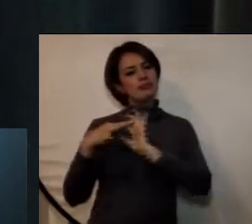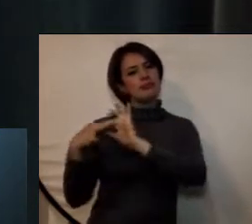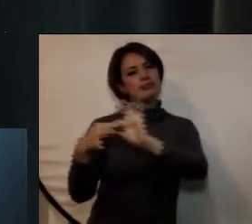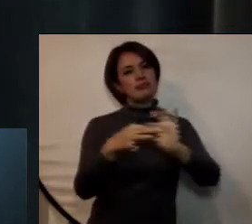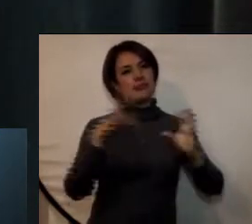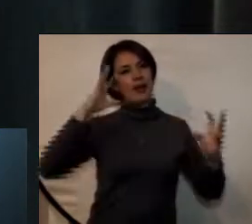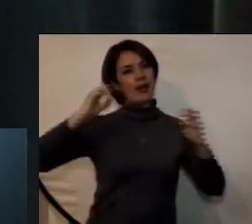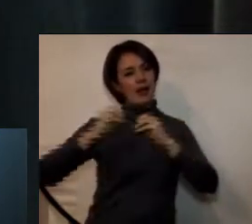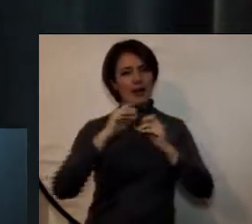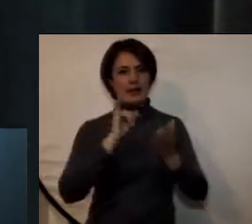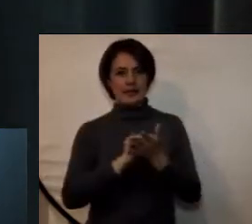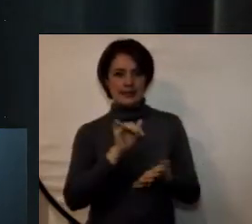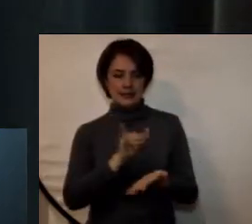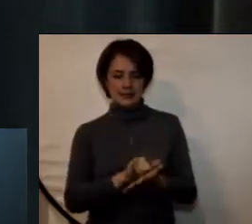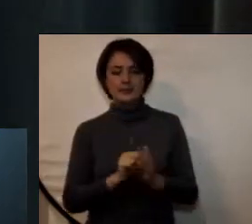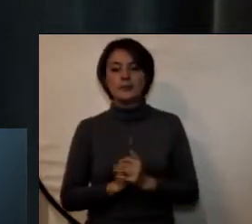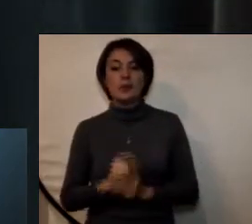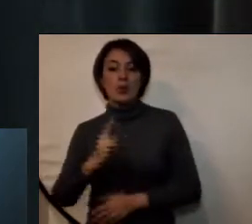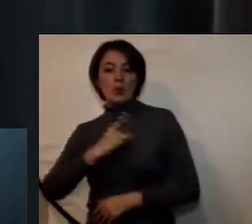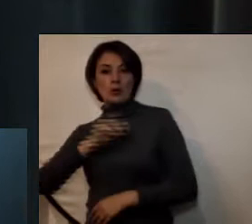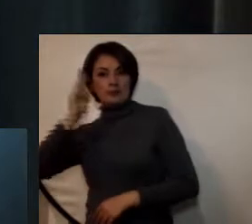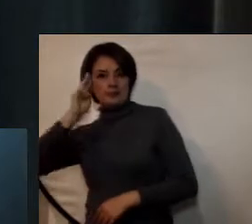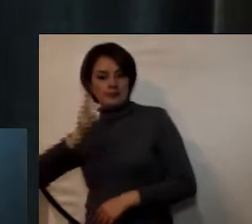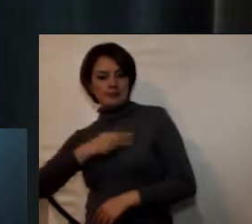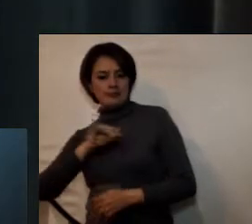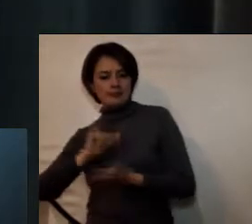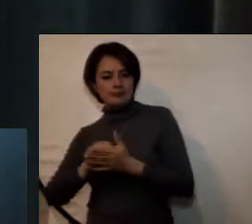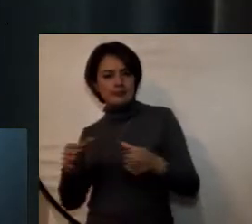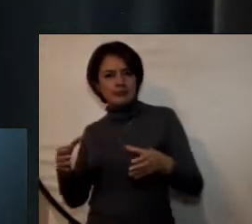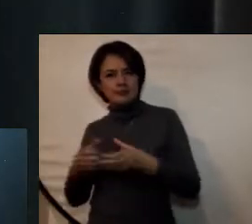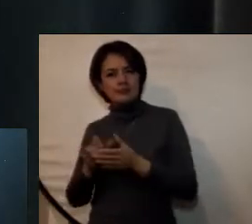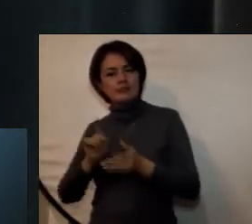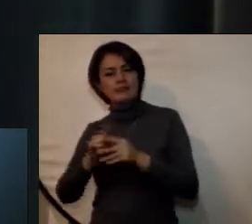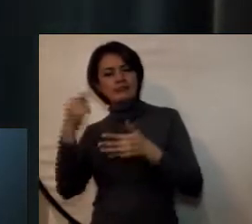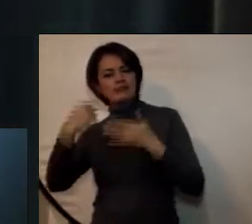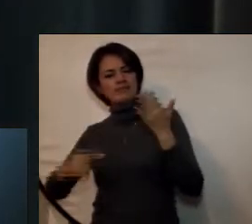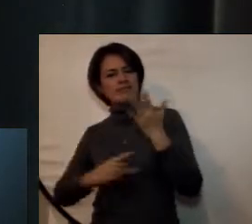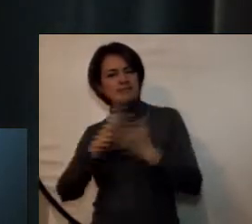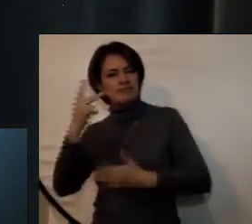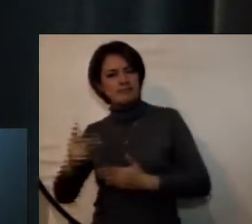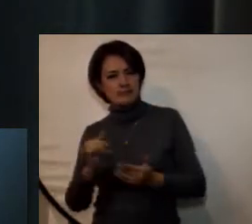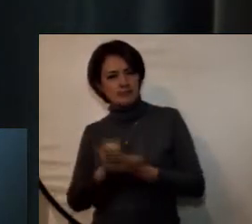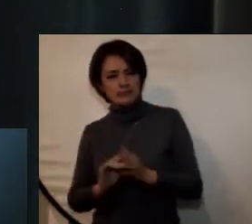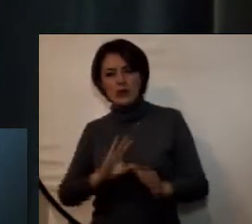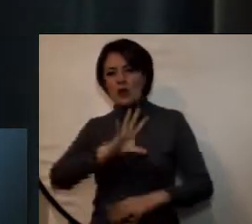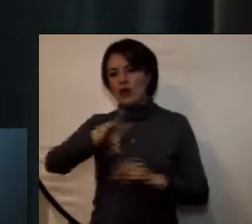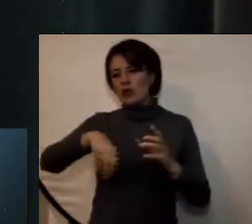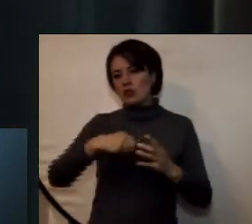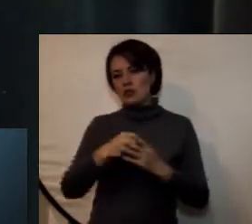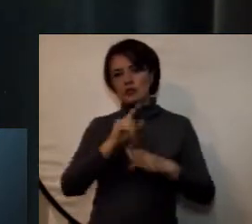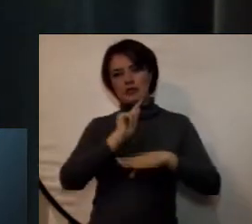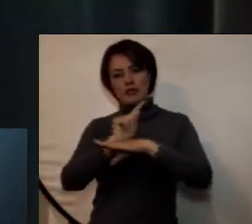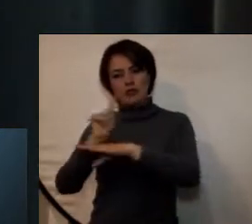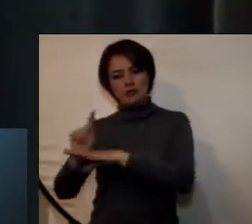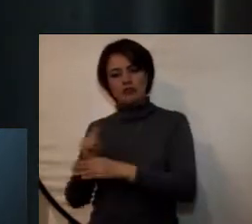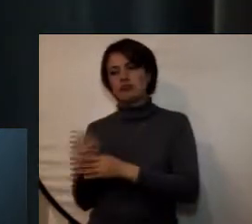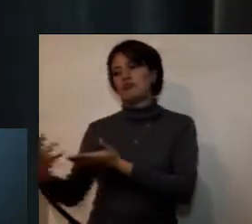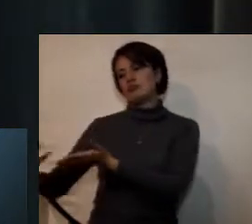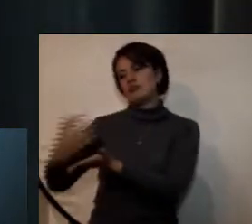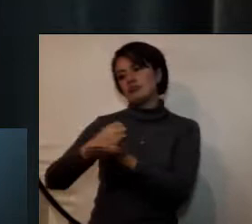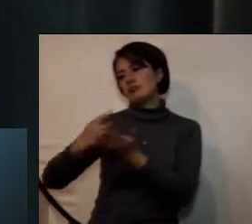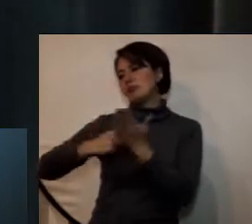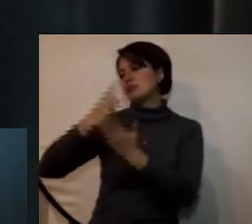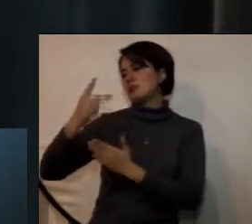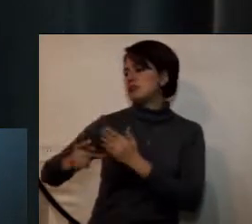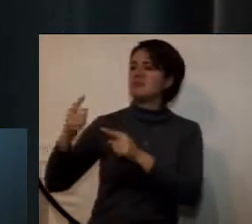con los propios acuerdos la universidad militar nueva granada se ha vinculado con varios proyectos todas las facultades presentaron proyectos de